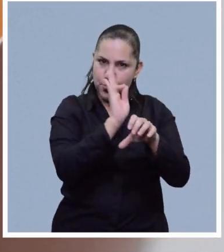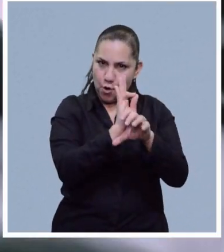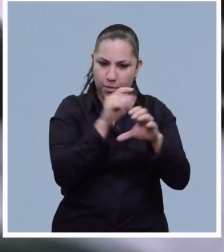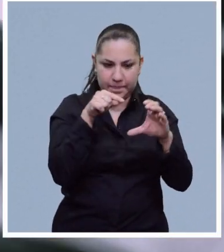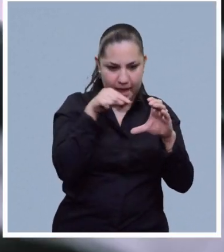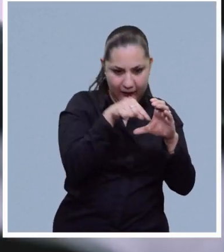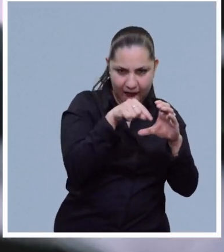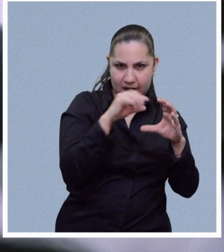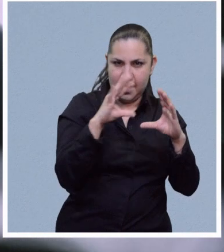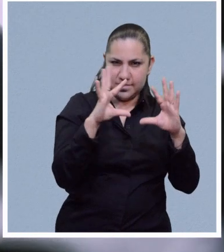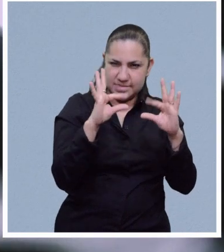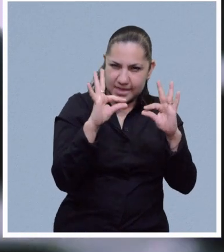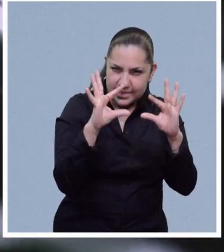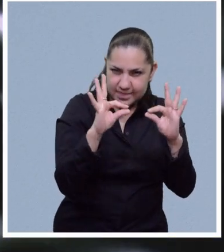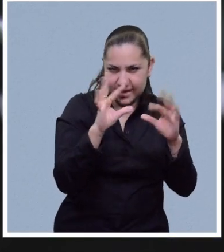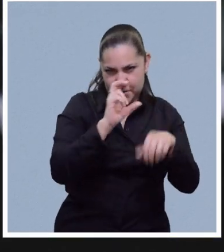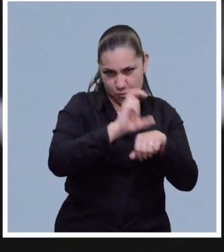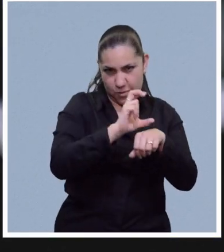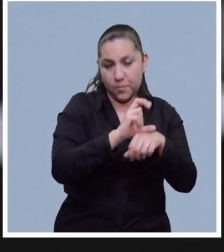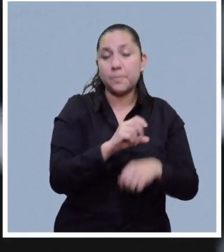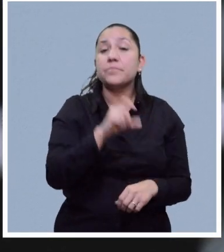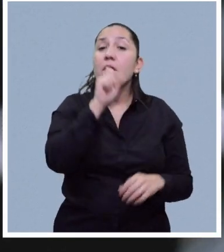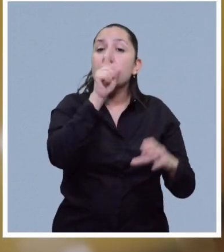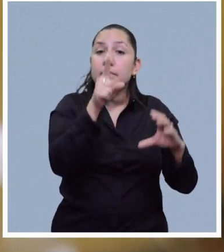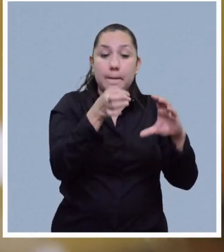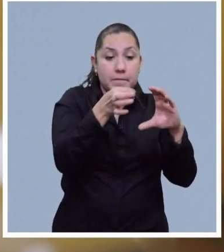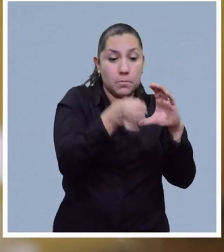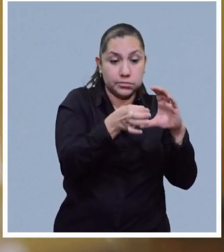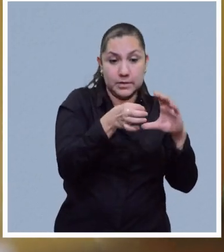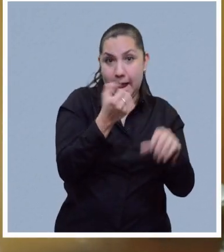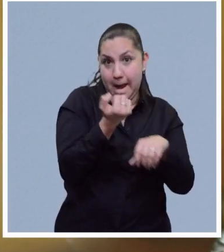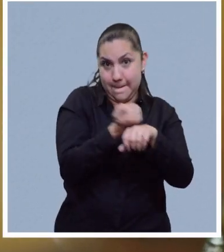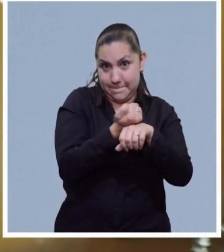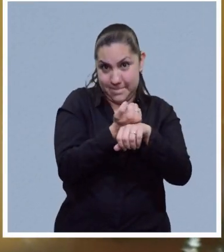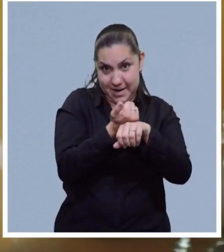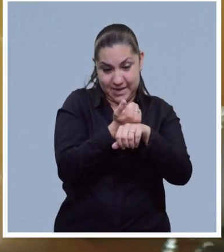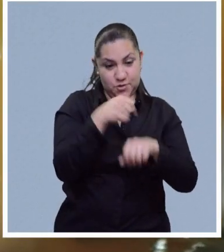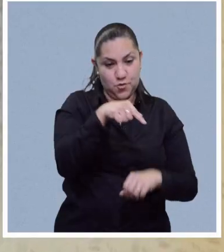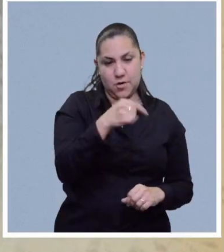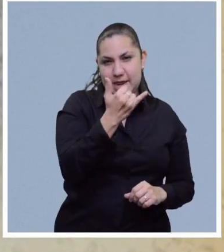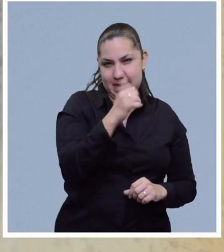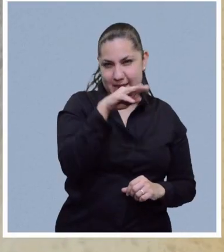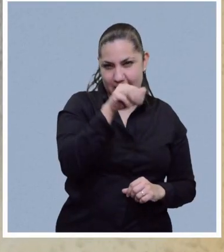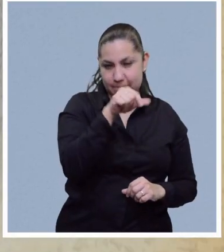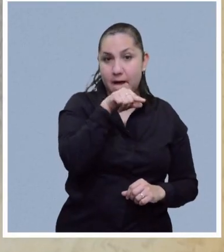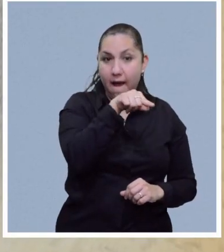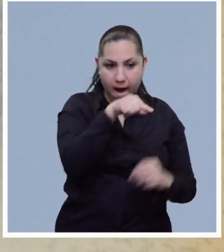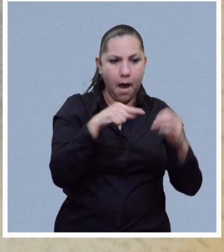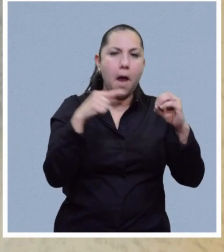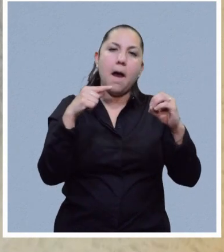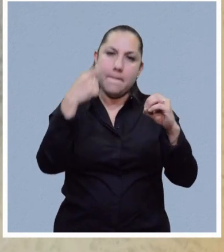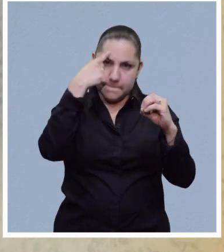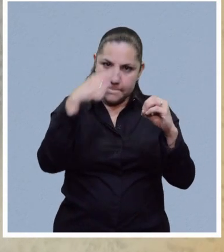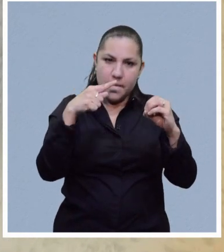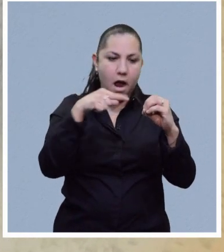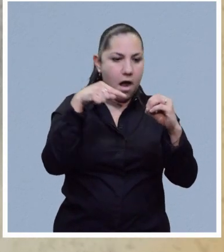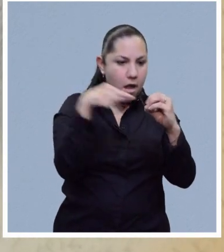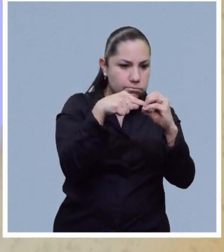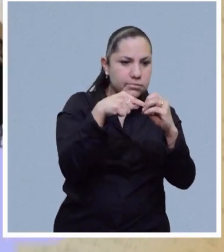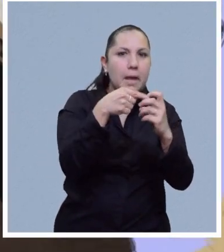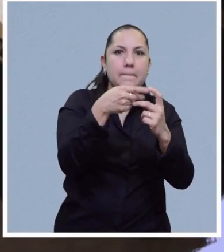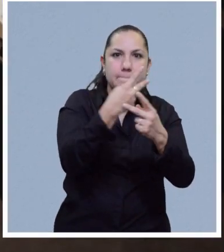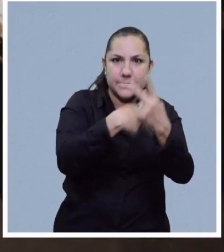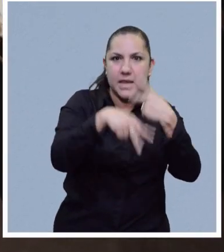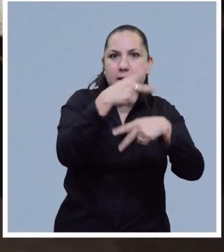viscosa y transparente. Por último, tenemos la yema o vitelo, lugar donde se produce la fecundación y el desarrollo